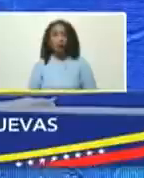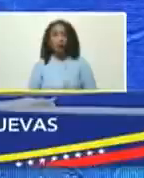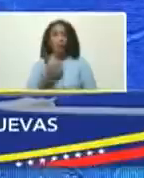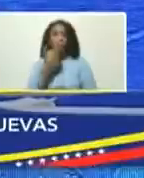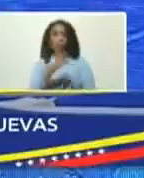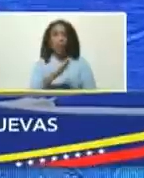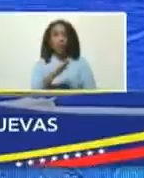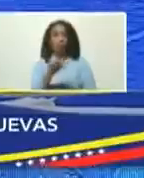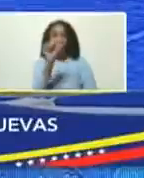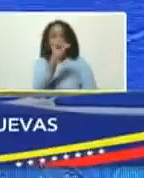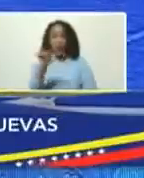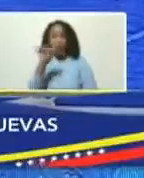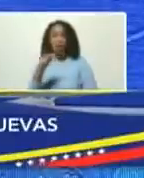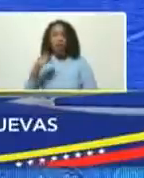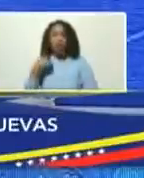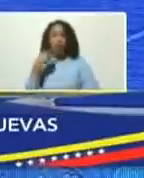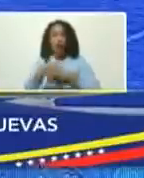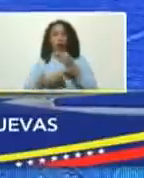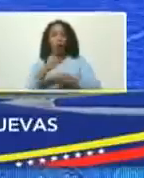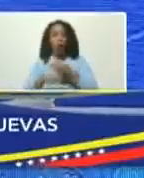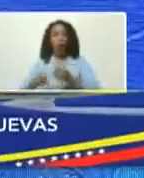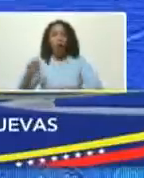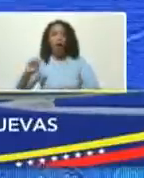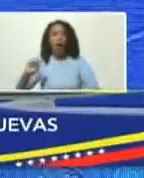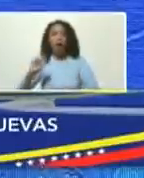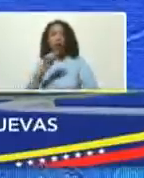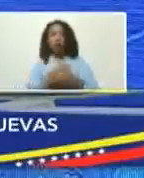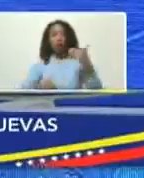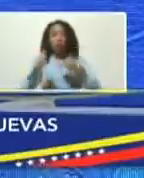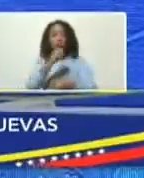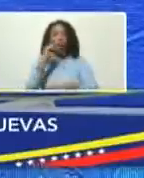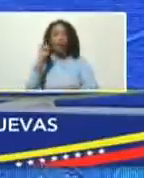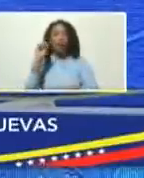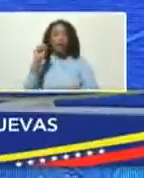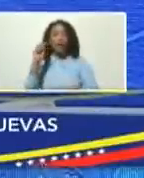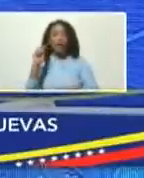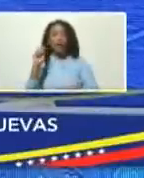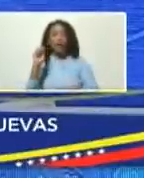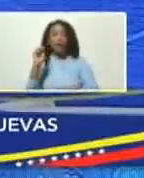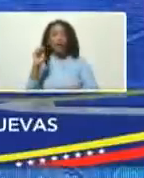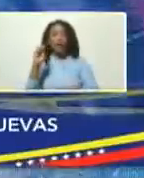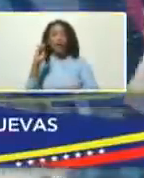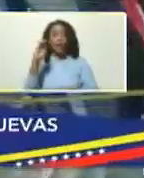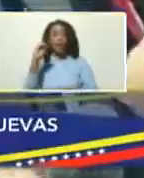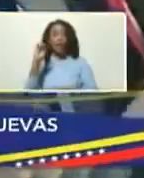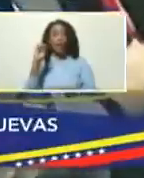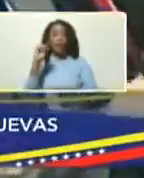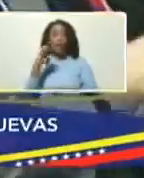próximas semanas así que creo la superintendencia de zonas económicas especiales